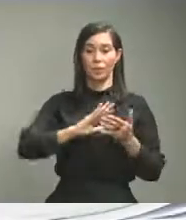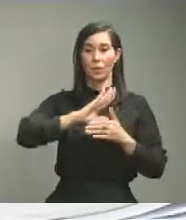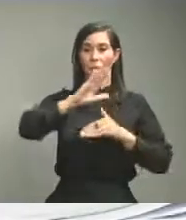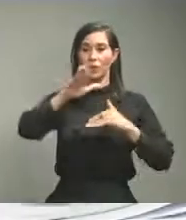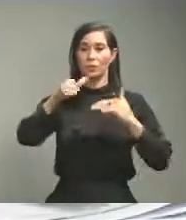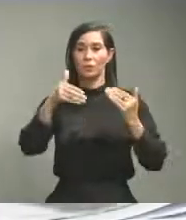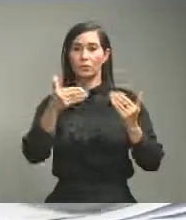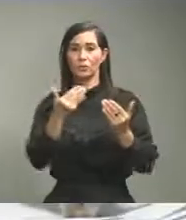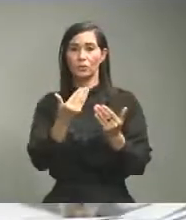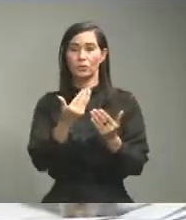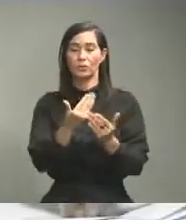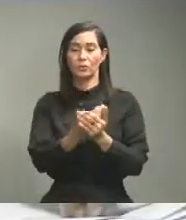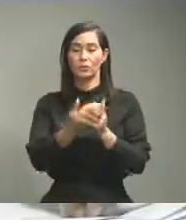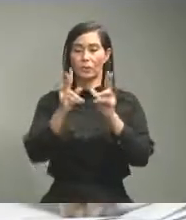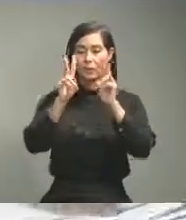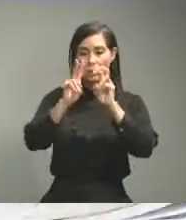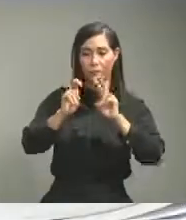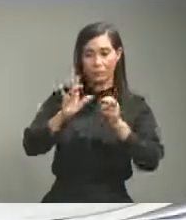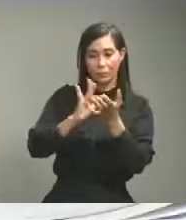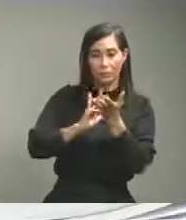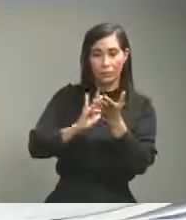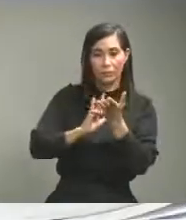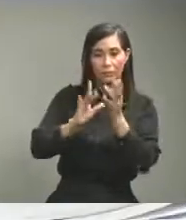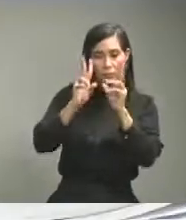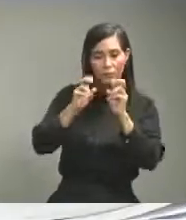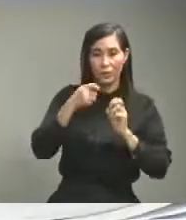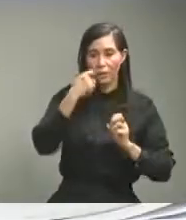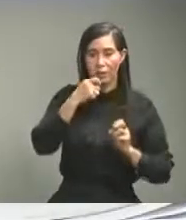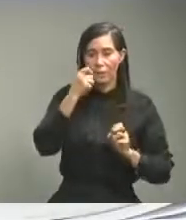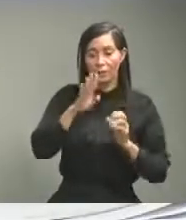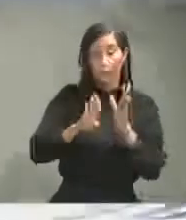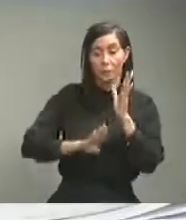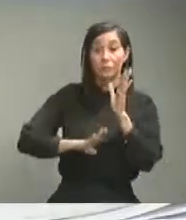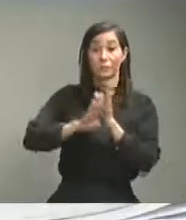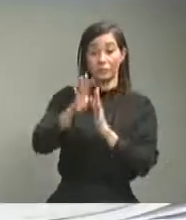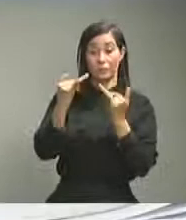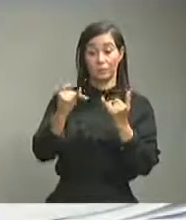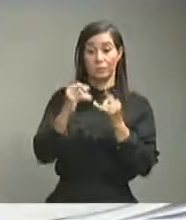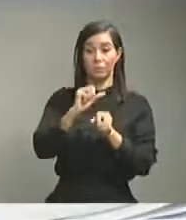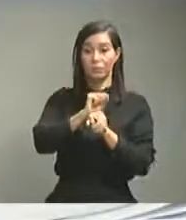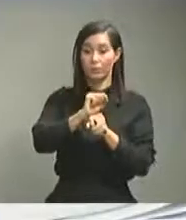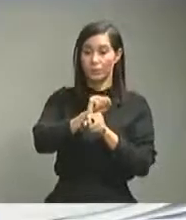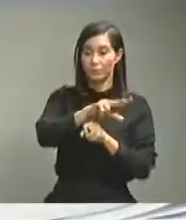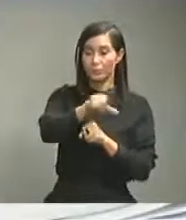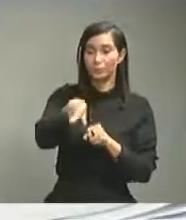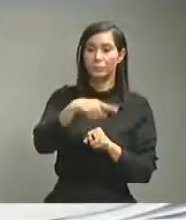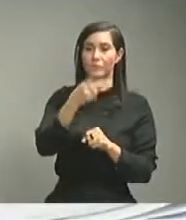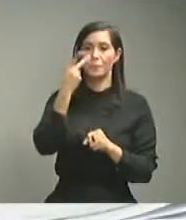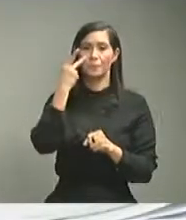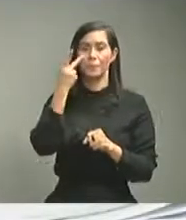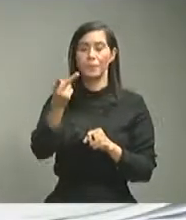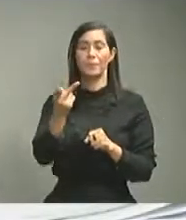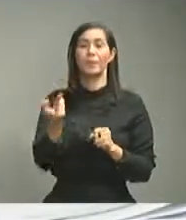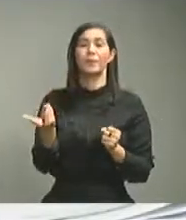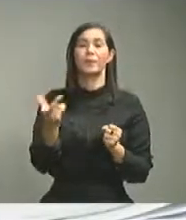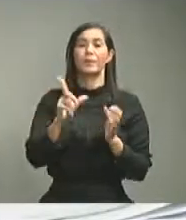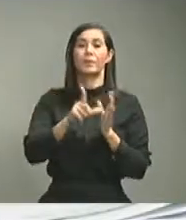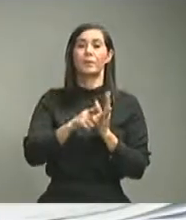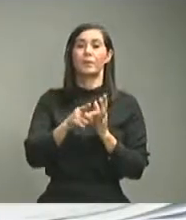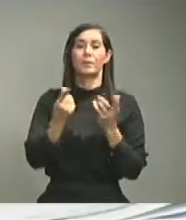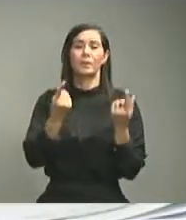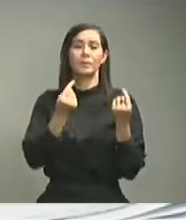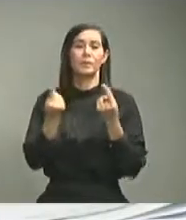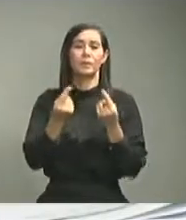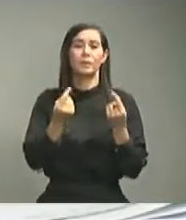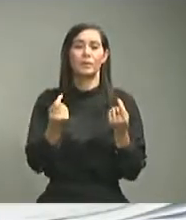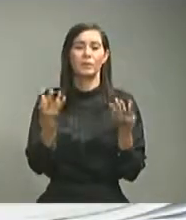las cantidades de pruebas que estamos desarrollando en estos momentos con fines de que podamos ver el comportamiento